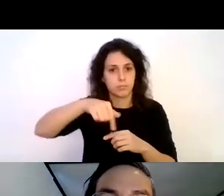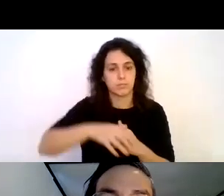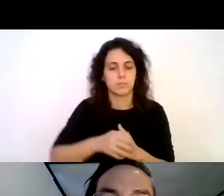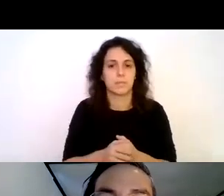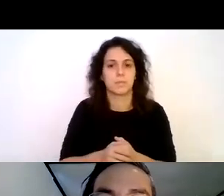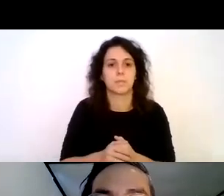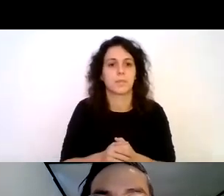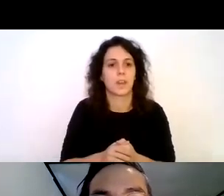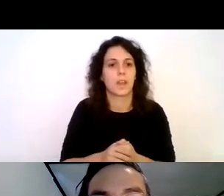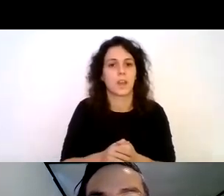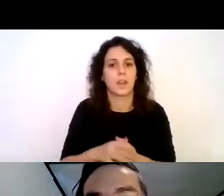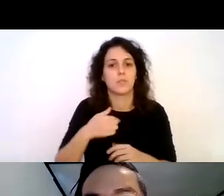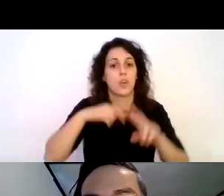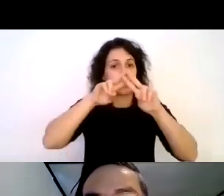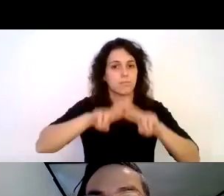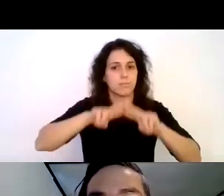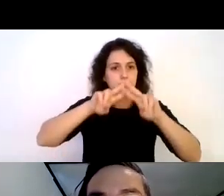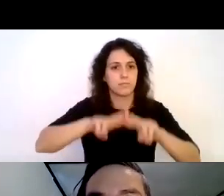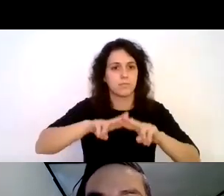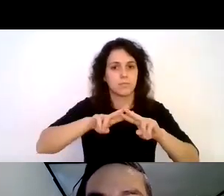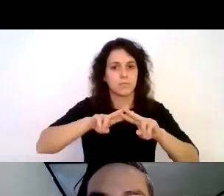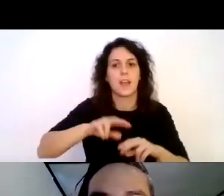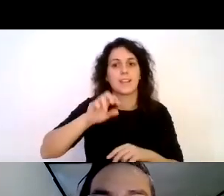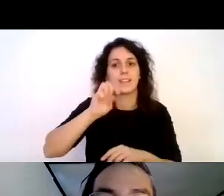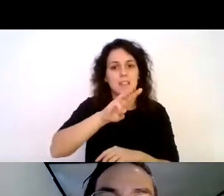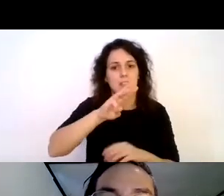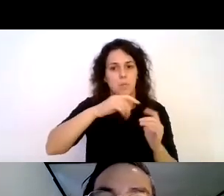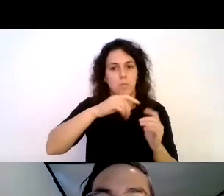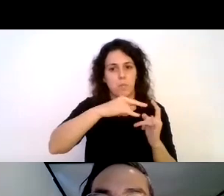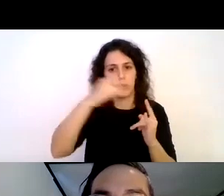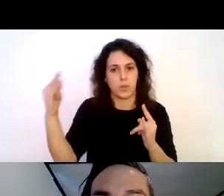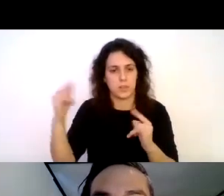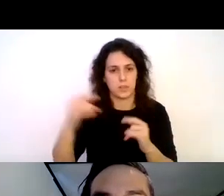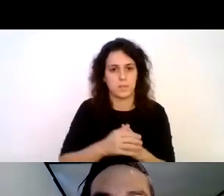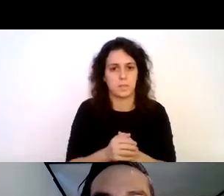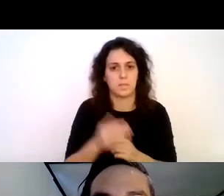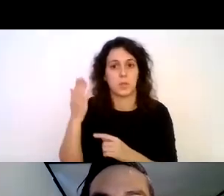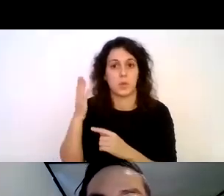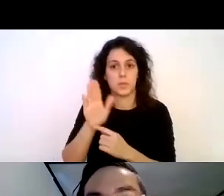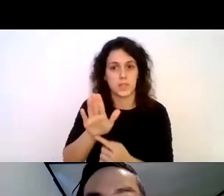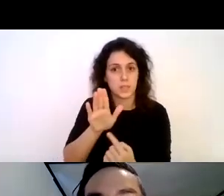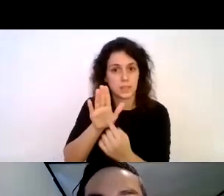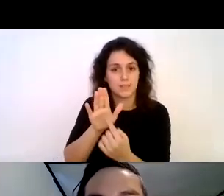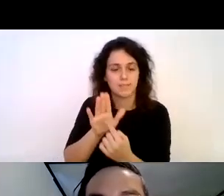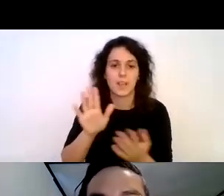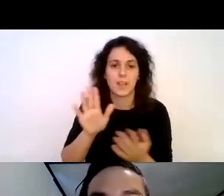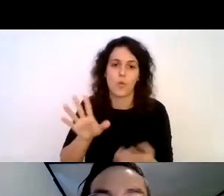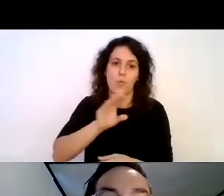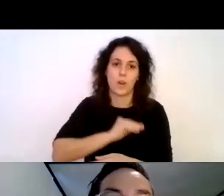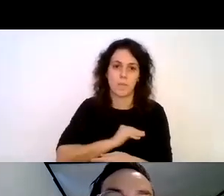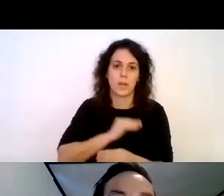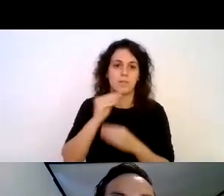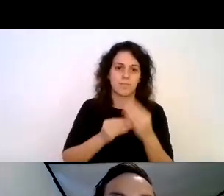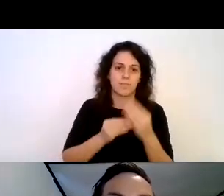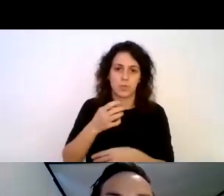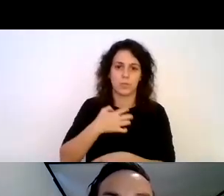Hice el estudio para el humeal tres puentes y presenté la idea en Agassi. Lamentablemente no se pudo llevar a cabo porque